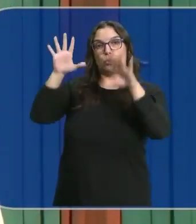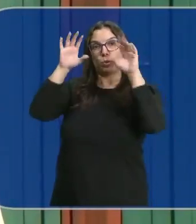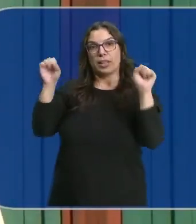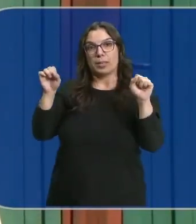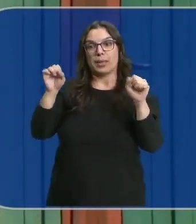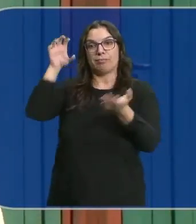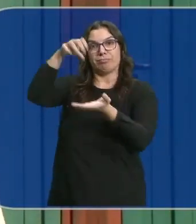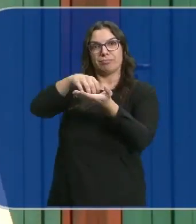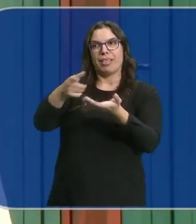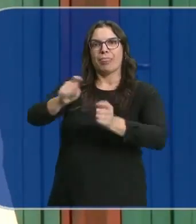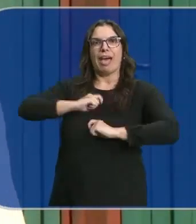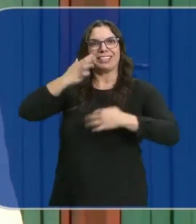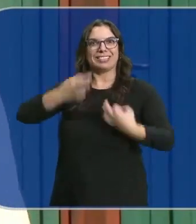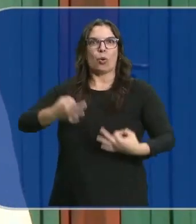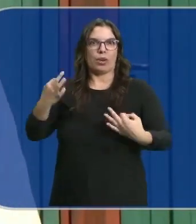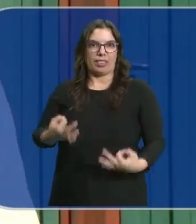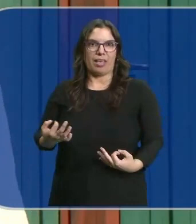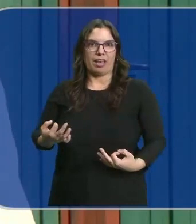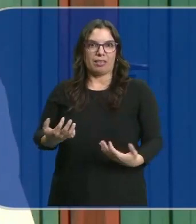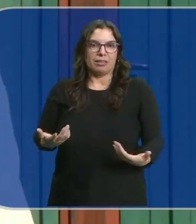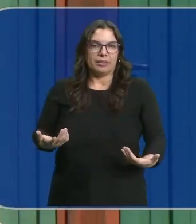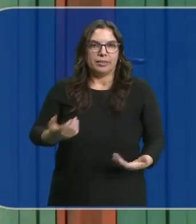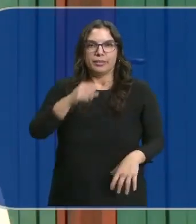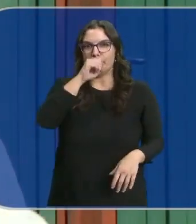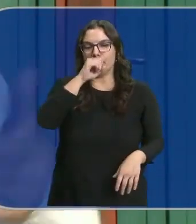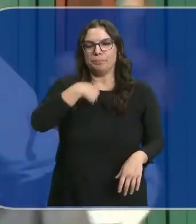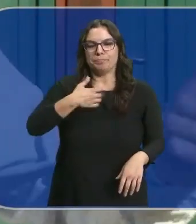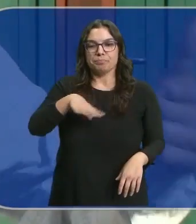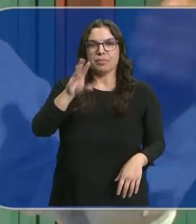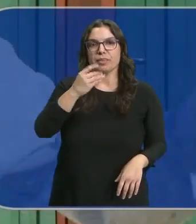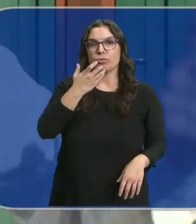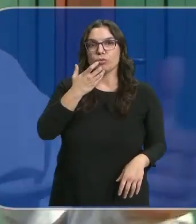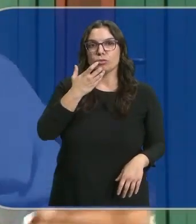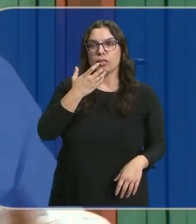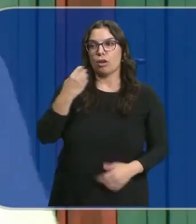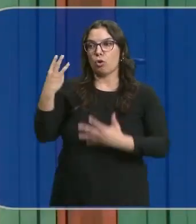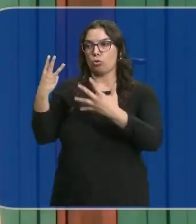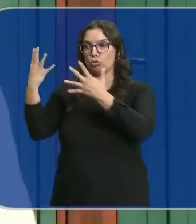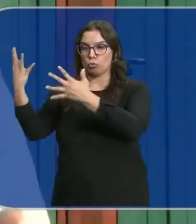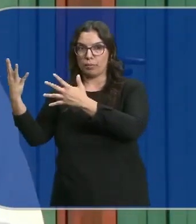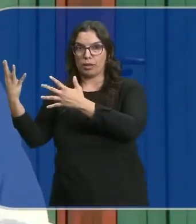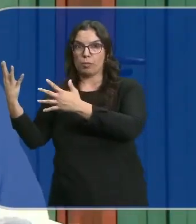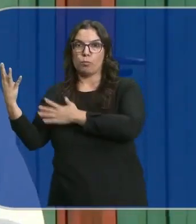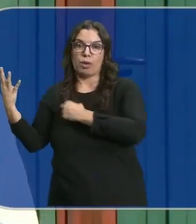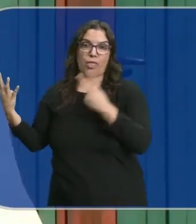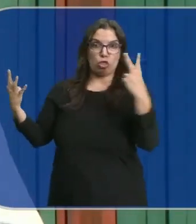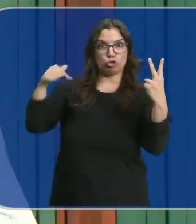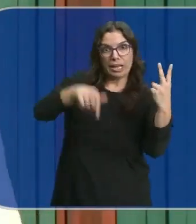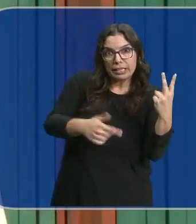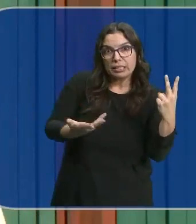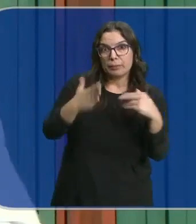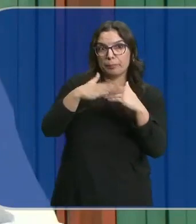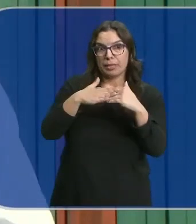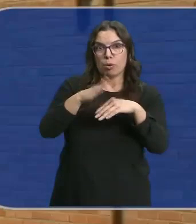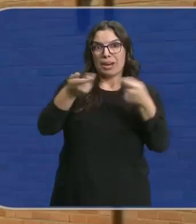Civil te da una seguridad que no da habitualmente otras cosas. Entiendo que si en algún sitio hay ocho o nueve, igual dos podían estar en Villadiego